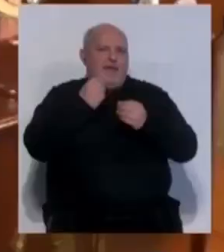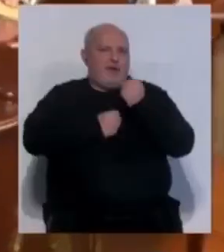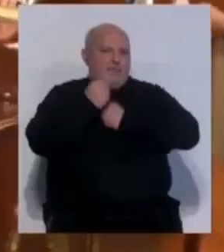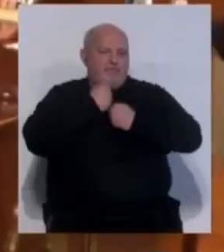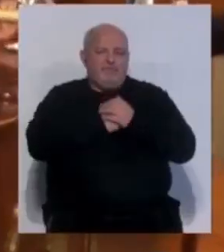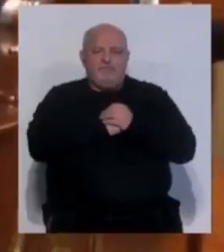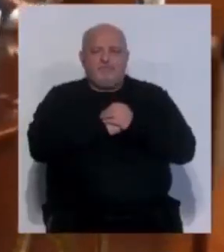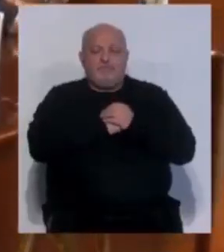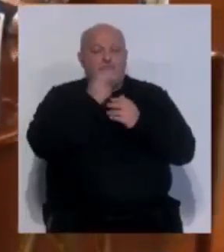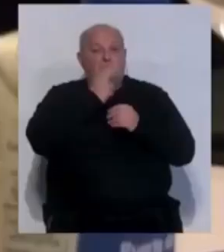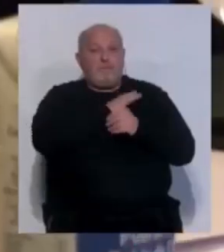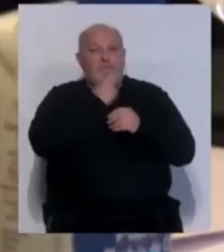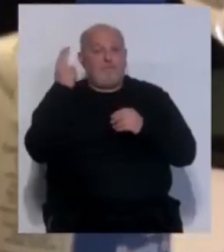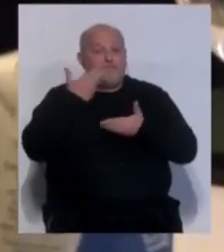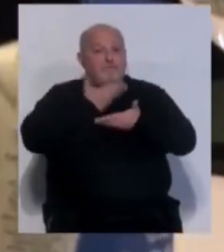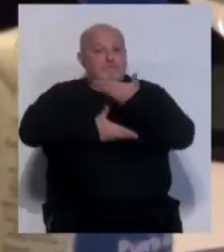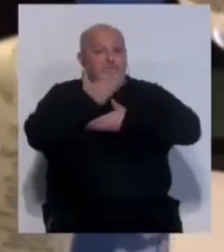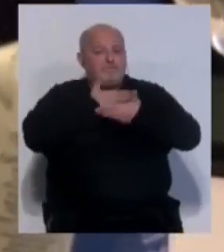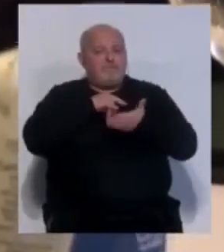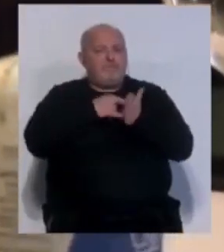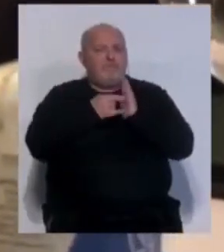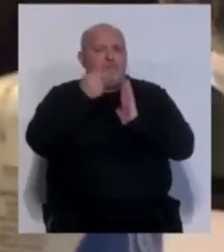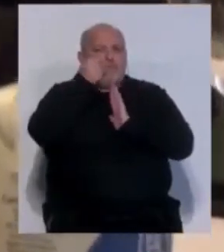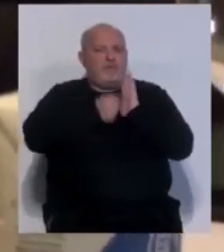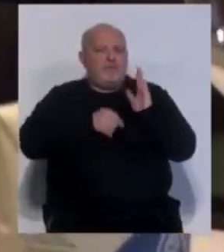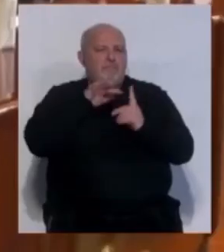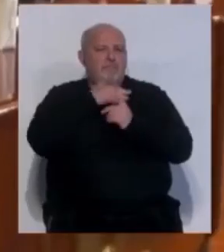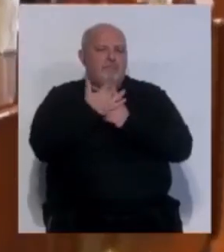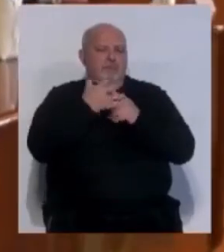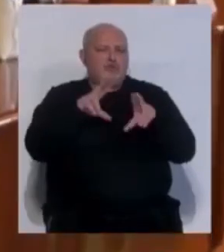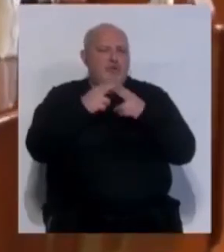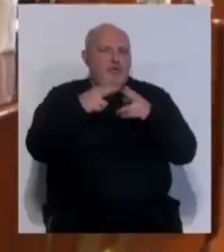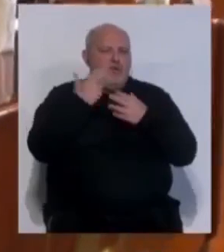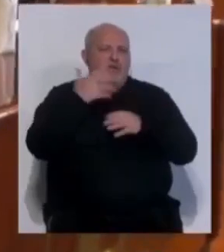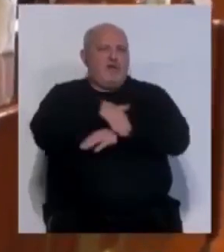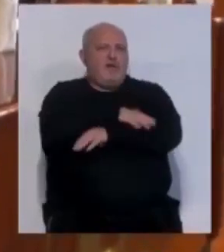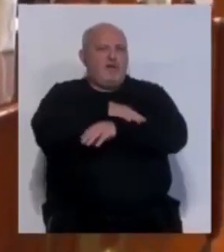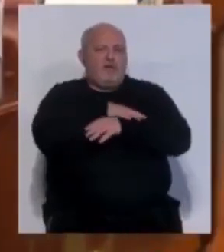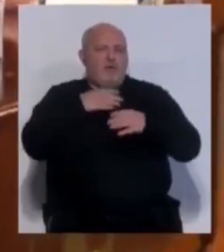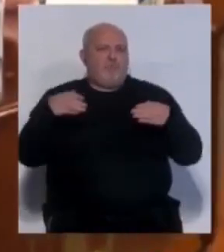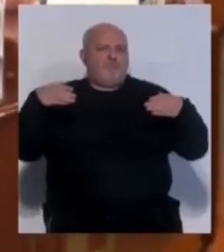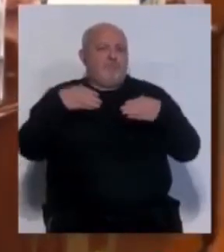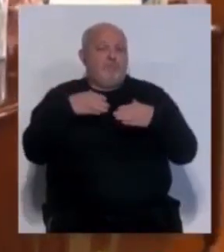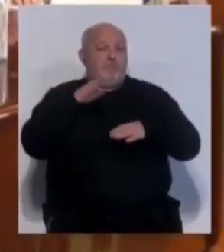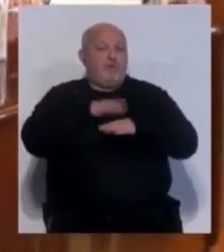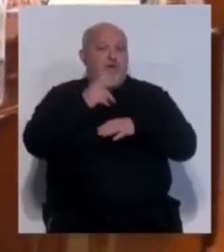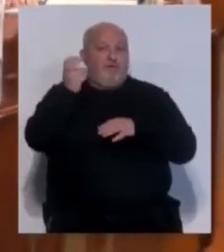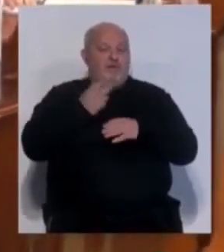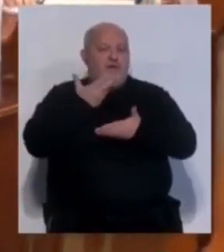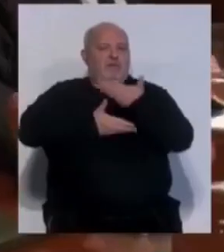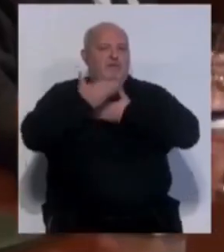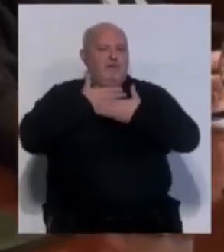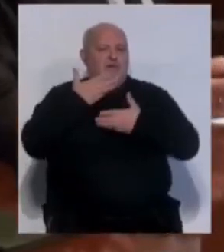económico. Este compromiso de colaboración plantea medidas medioambientales, sociales y de gobierno corporativo, ya que viene de la